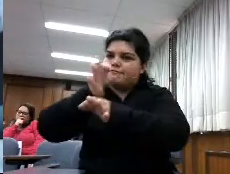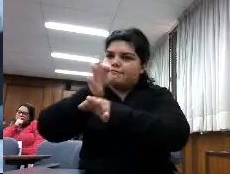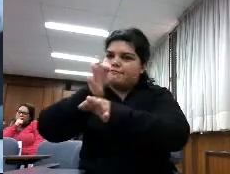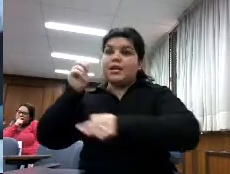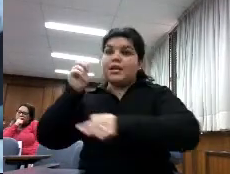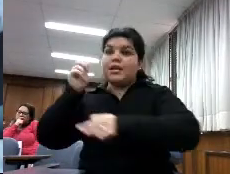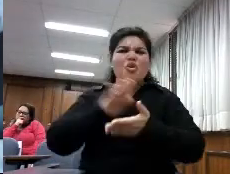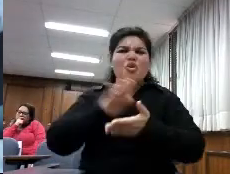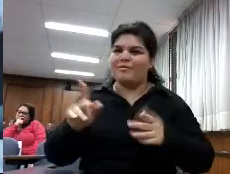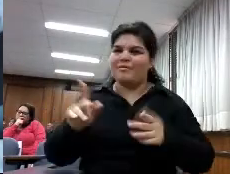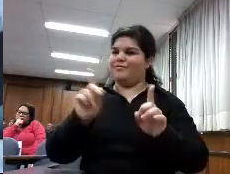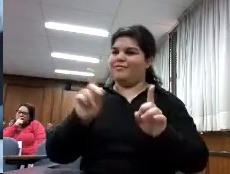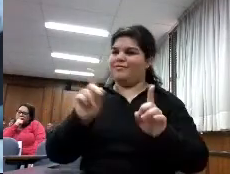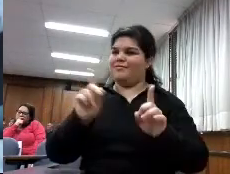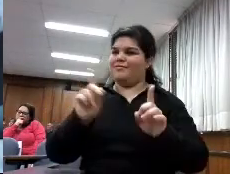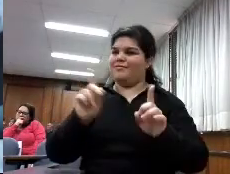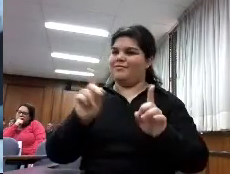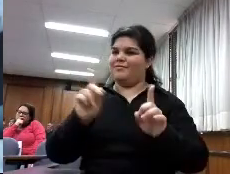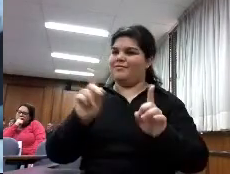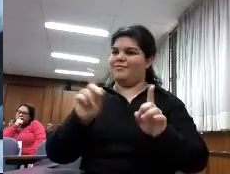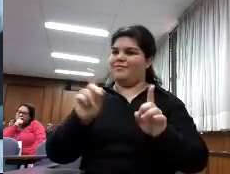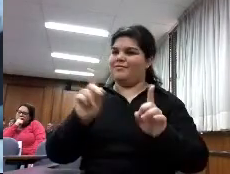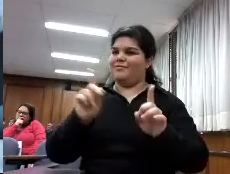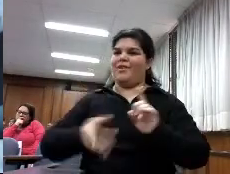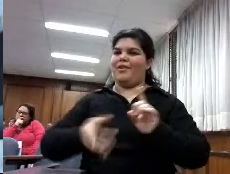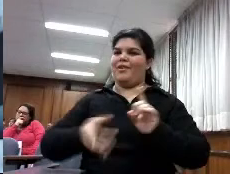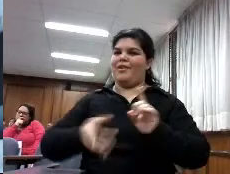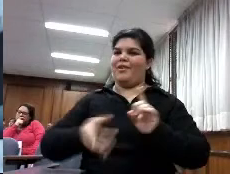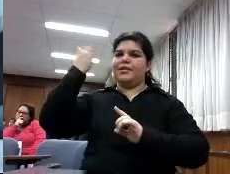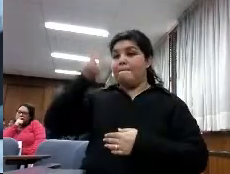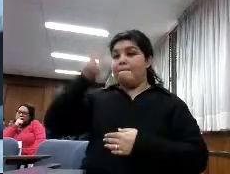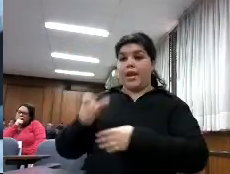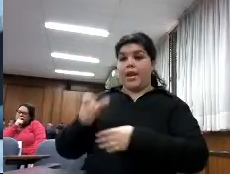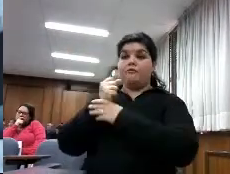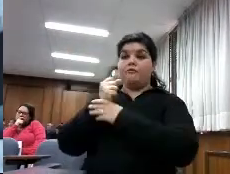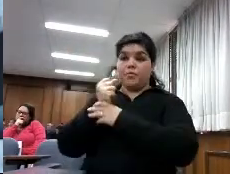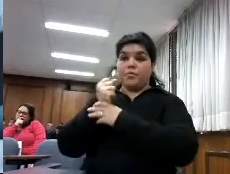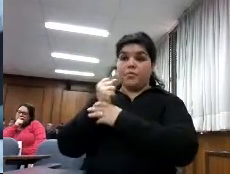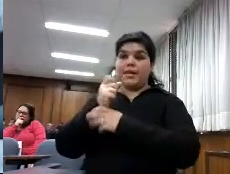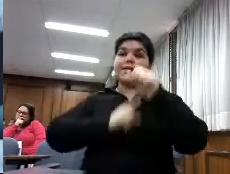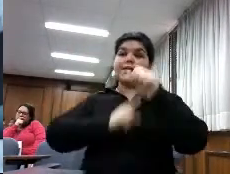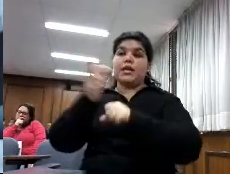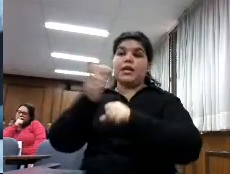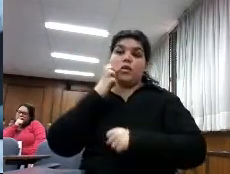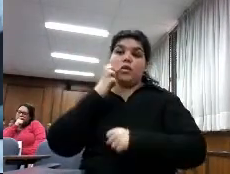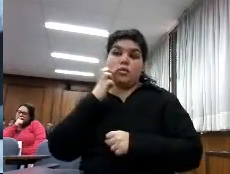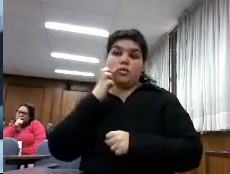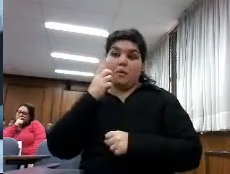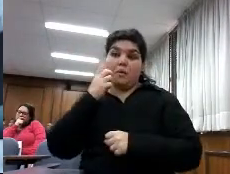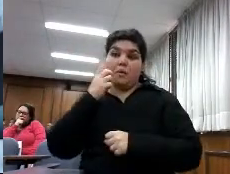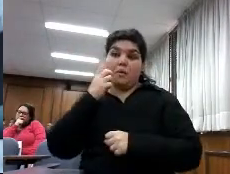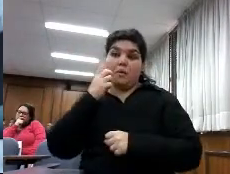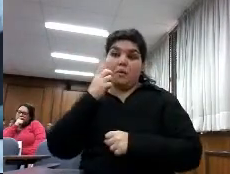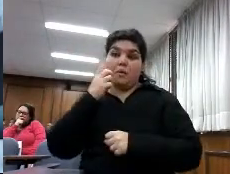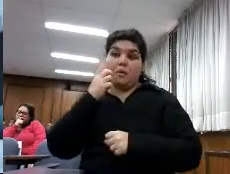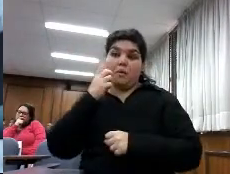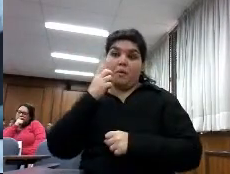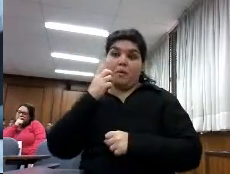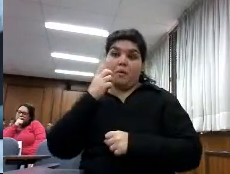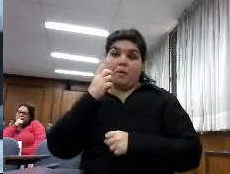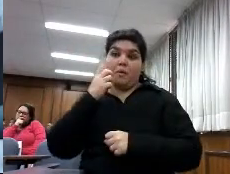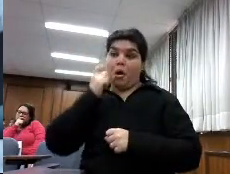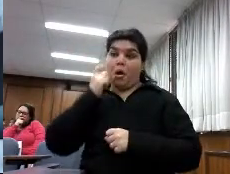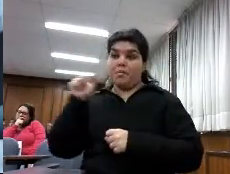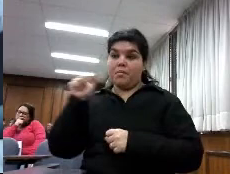Melville Dewey ya a finales del siglo XIX dijo que el bibliotecario había dejado de ser